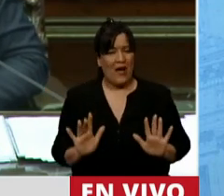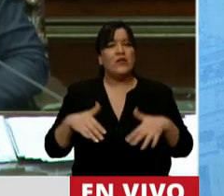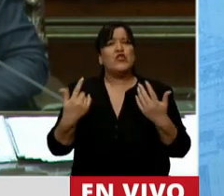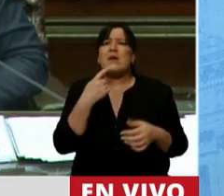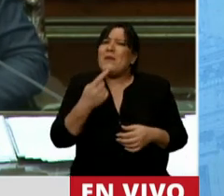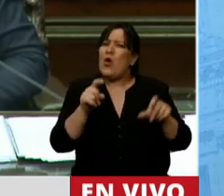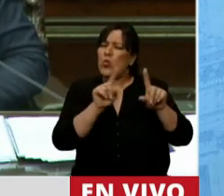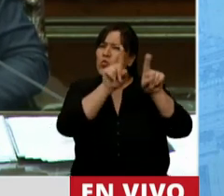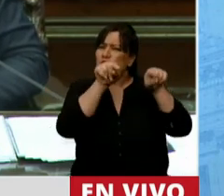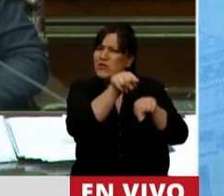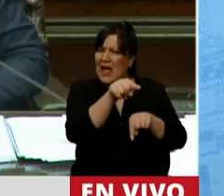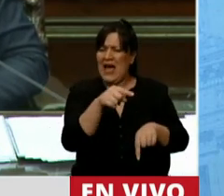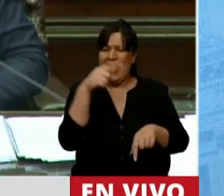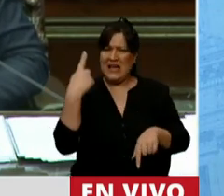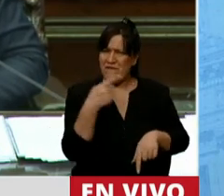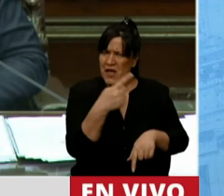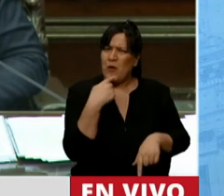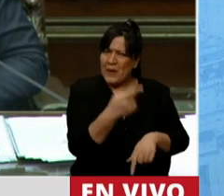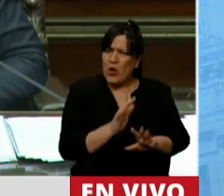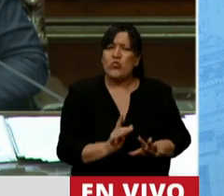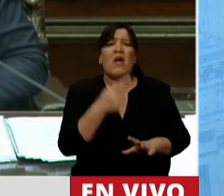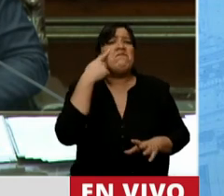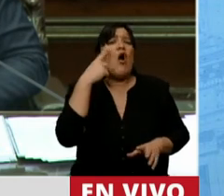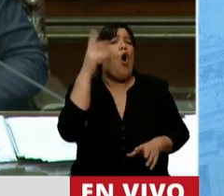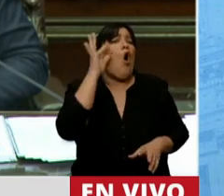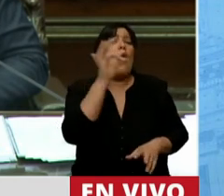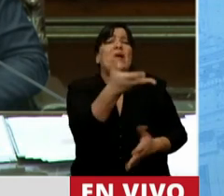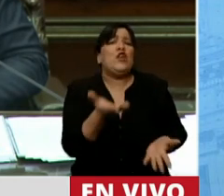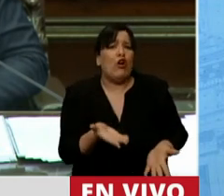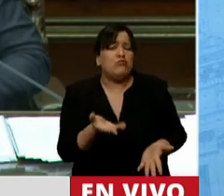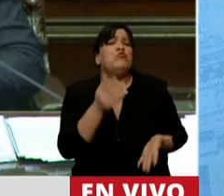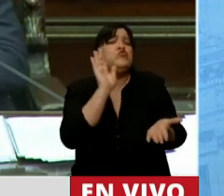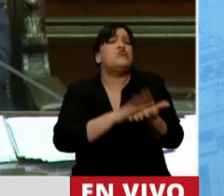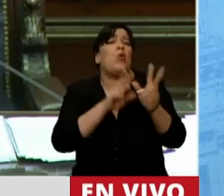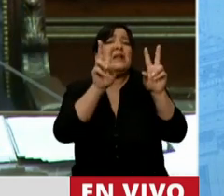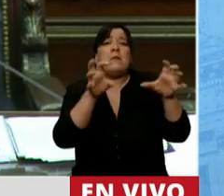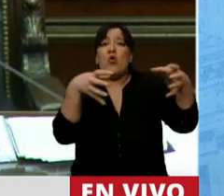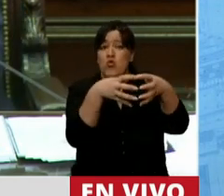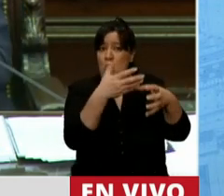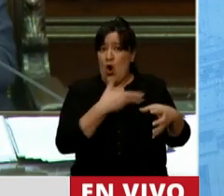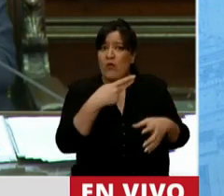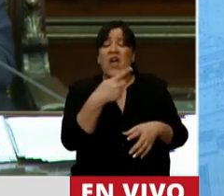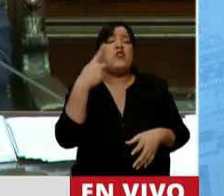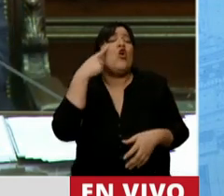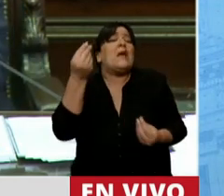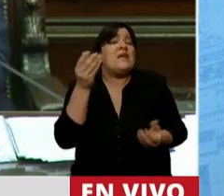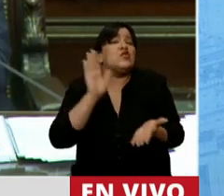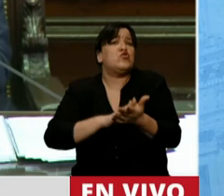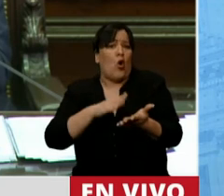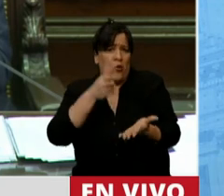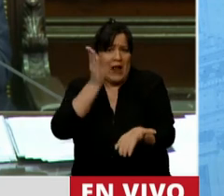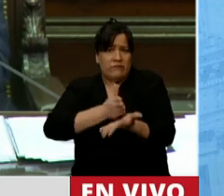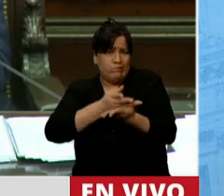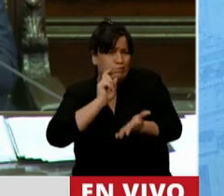para el señor Jefe de Gabinete de Ministros es que me diga cuál es su opinión y qué opinión tiene su gobierno sobre la violación a los